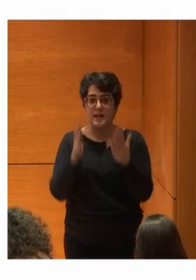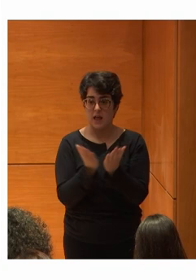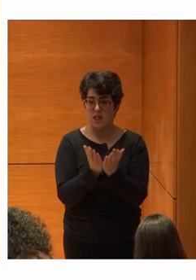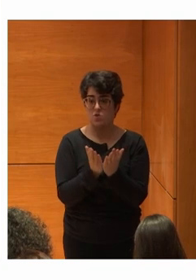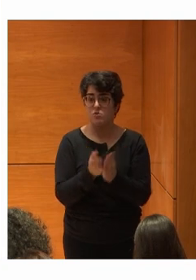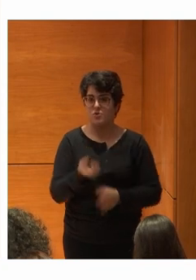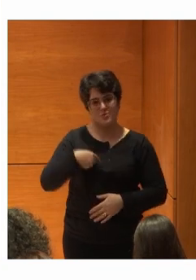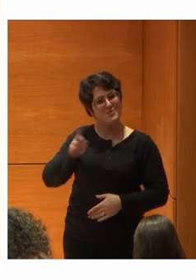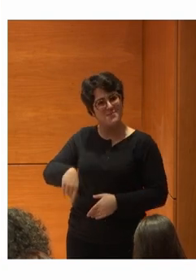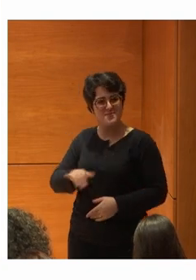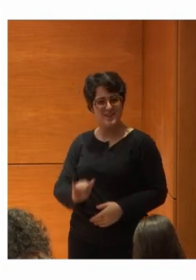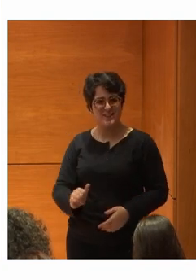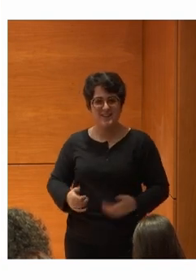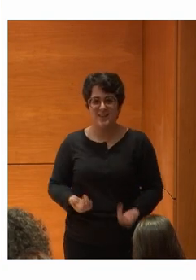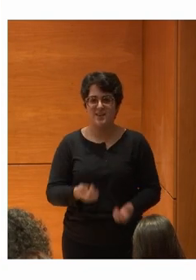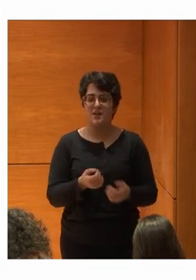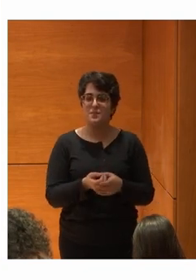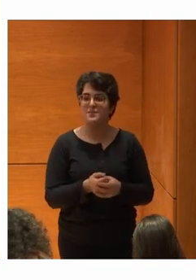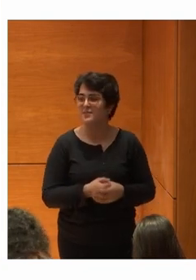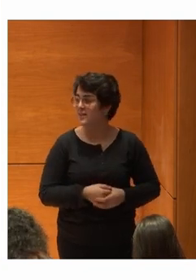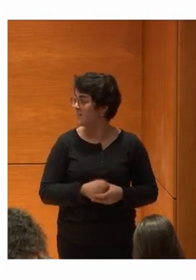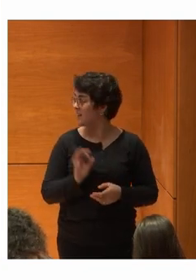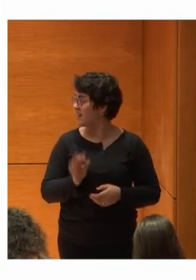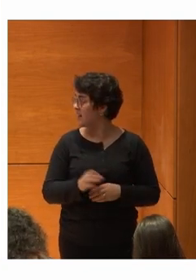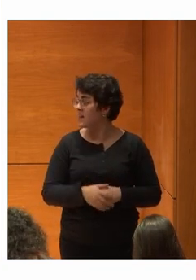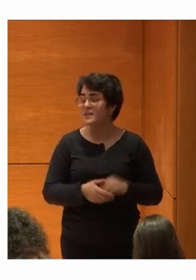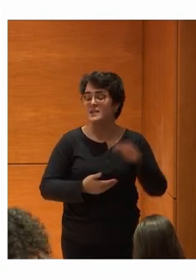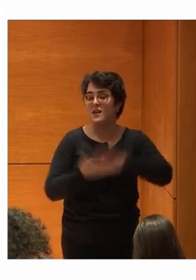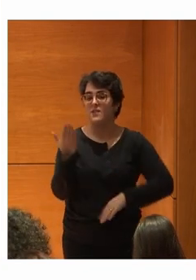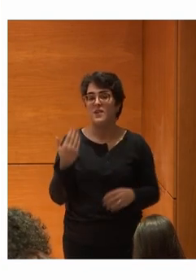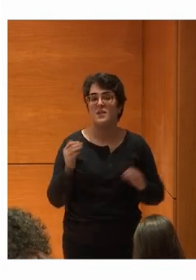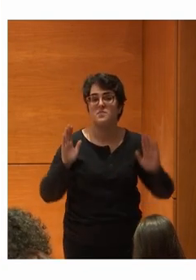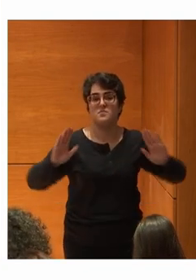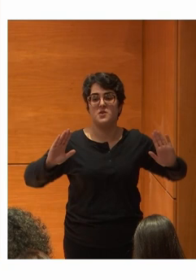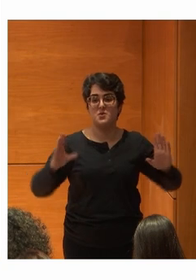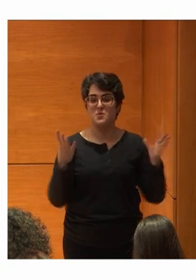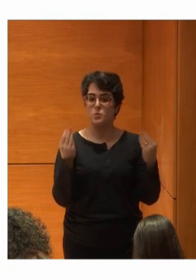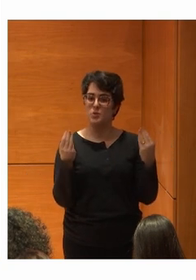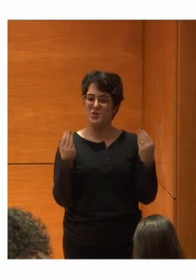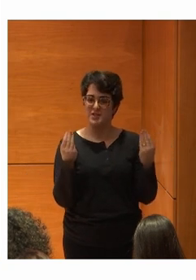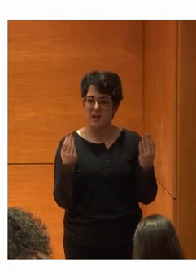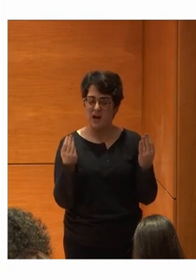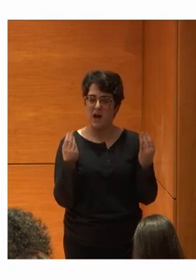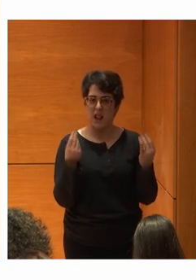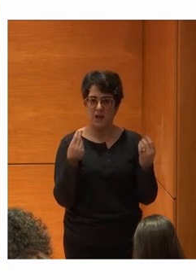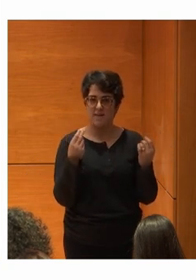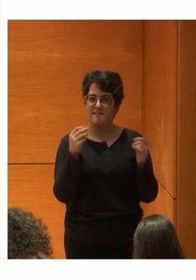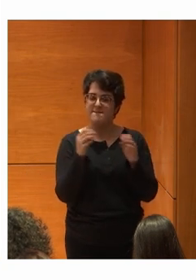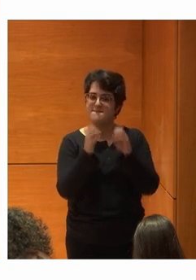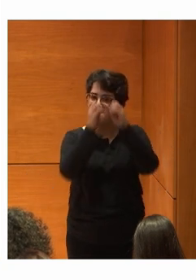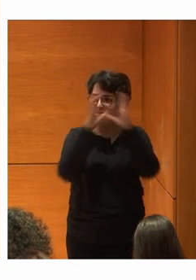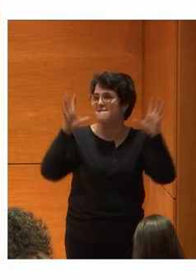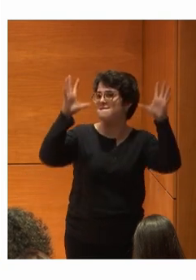Nosotros también Será más pequeña Pero hay muchísima Expectativa